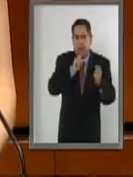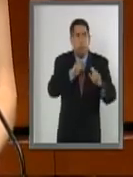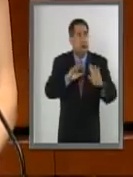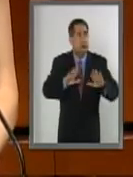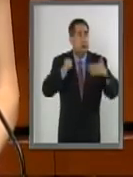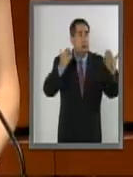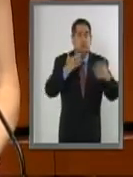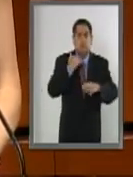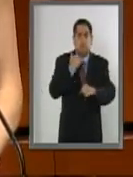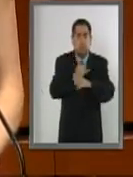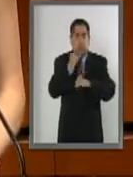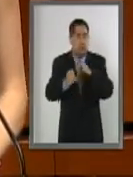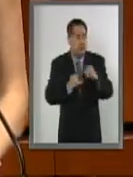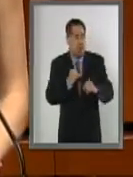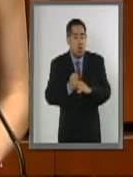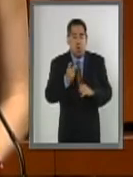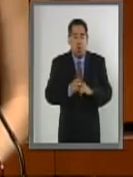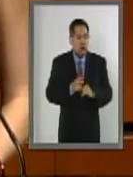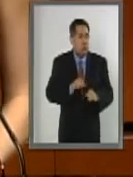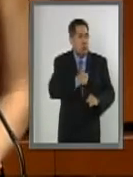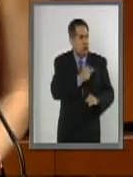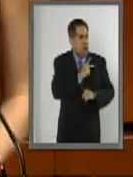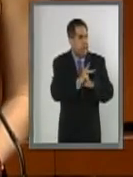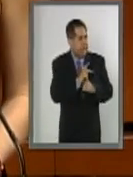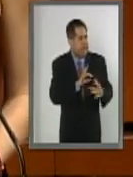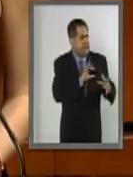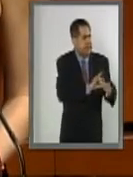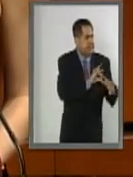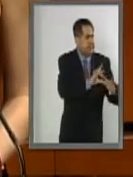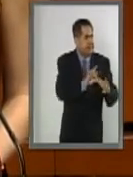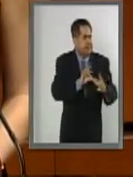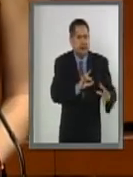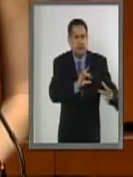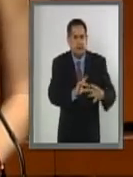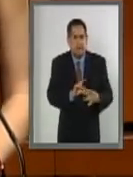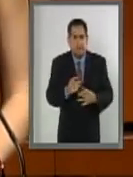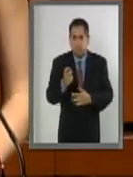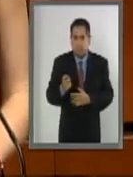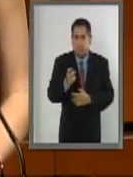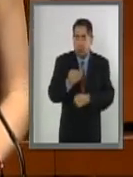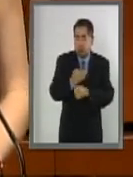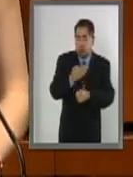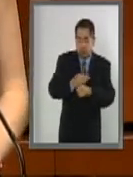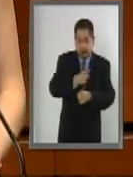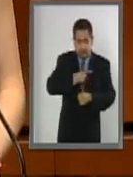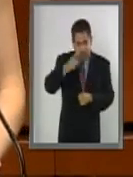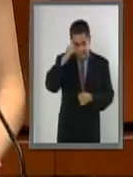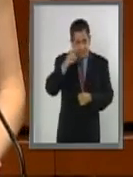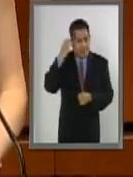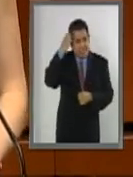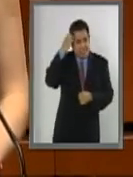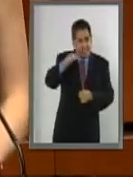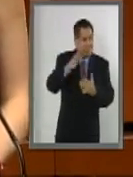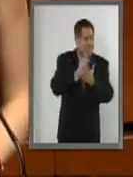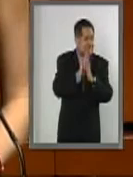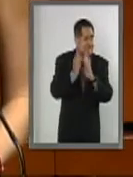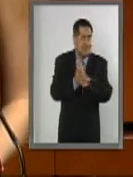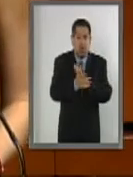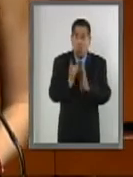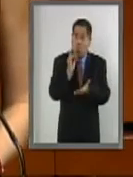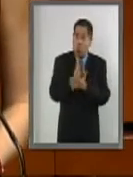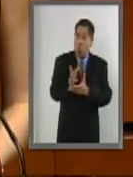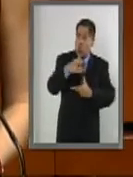a buscar colaboración con otros países. Hoy más que nunca debemos entender que la delincuencia, que los crímenes,